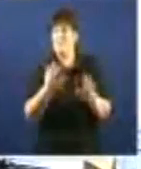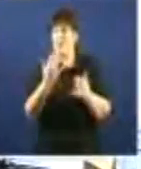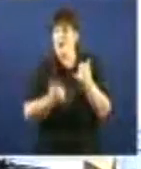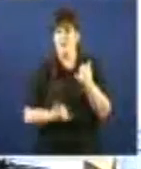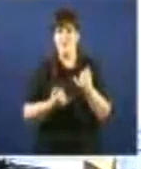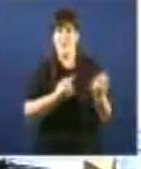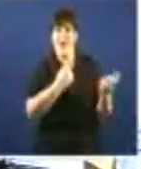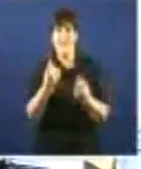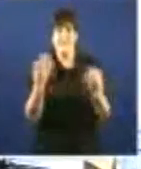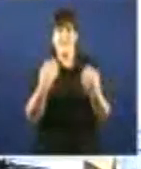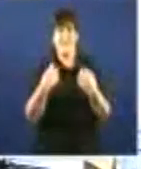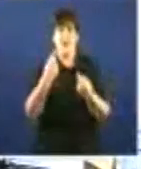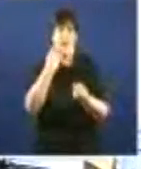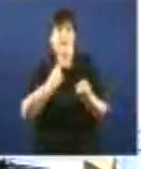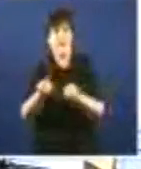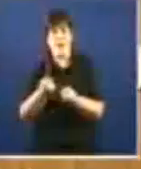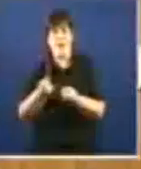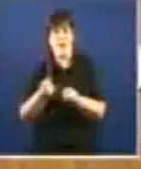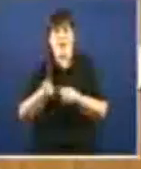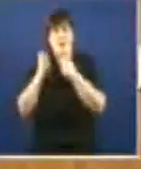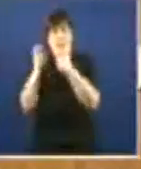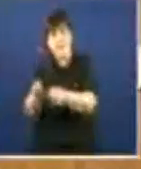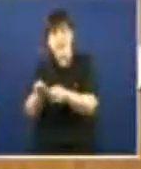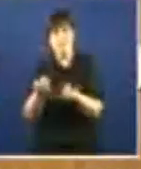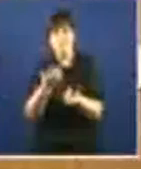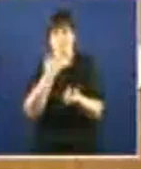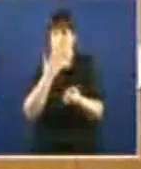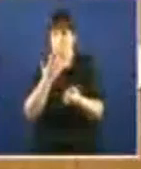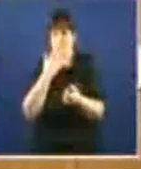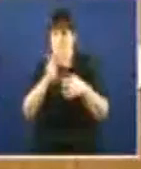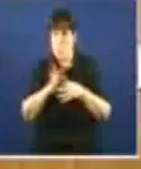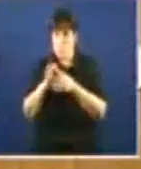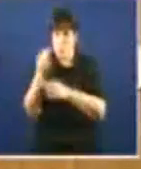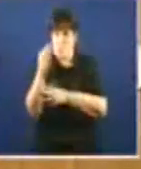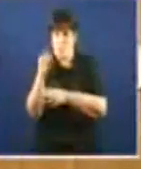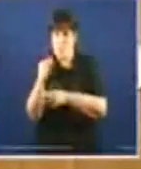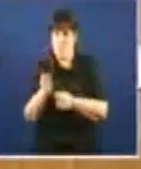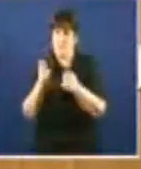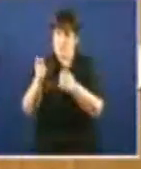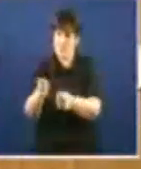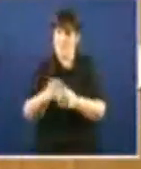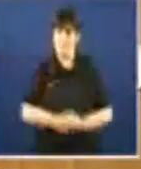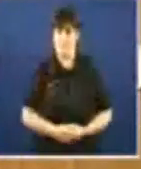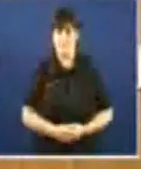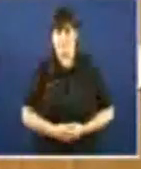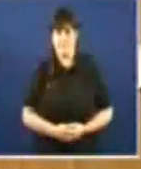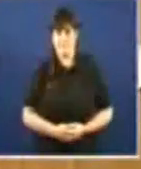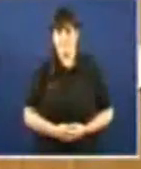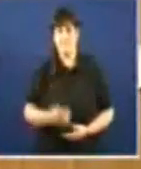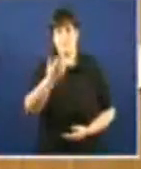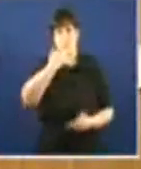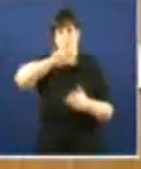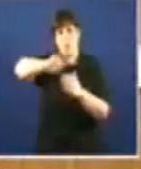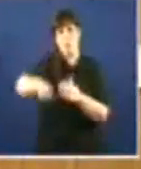negocio unha vez máis a Unión Fenosa. Gas natural Unión Fenosa unha vez máis, que tamén se lle dá o contrato de 86